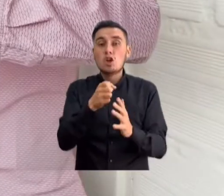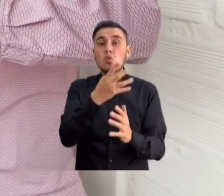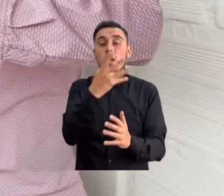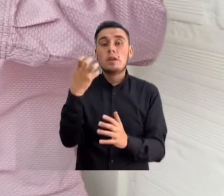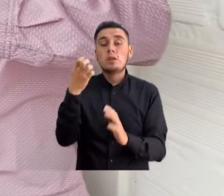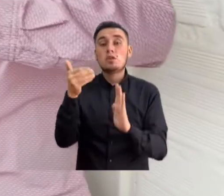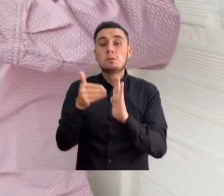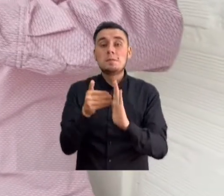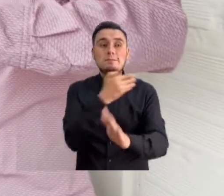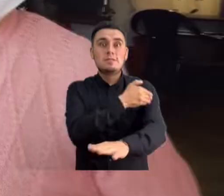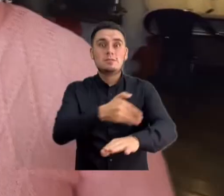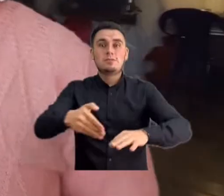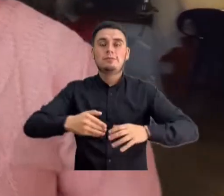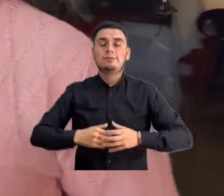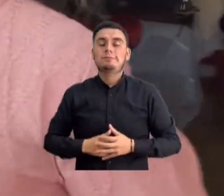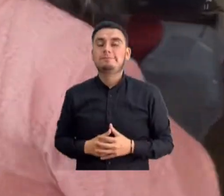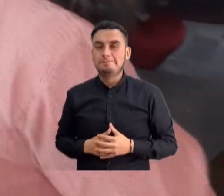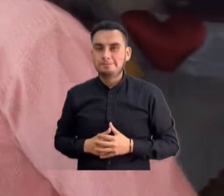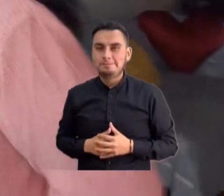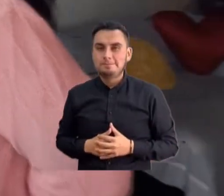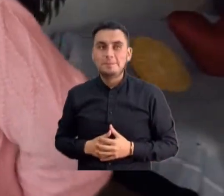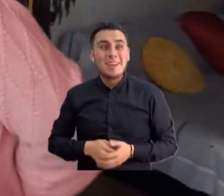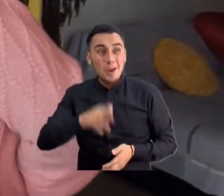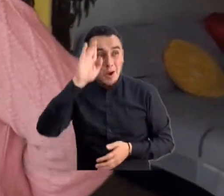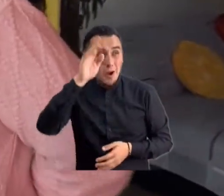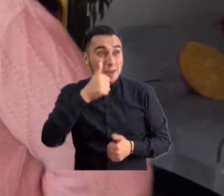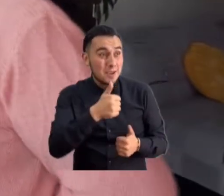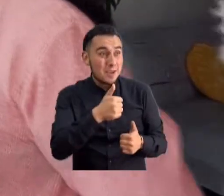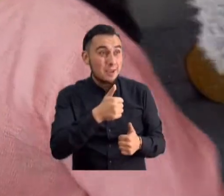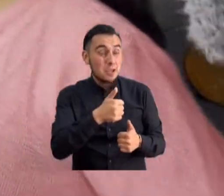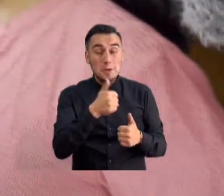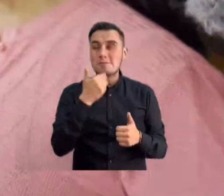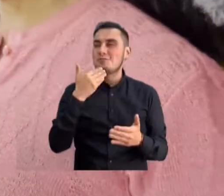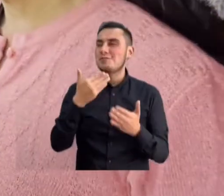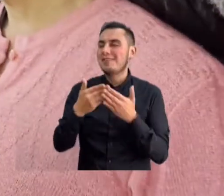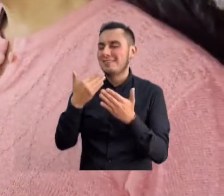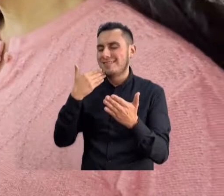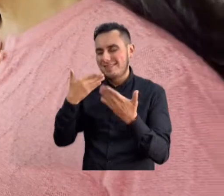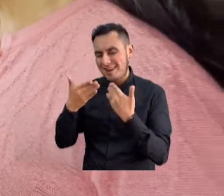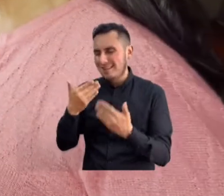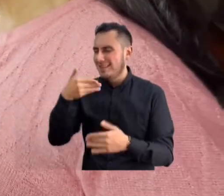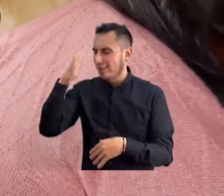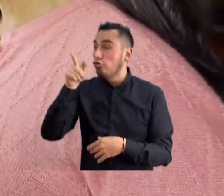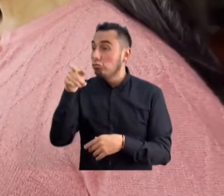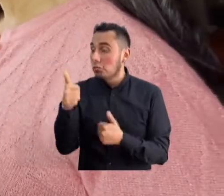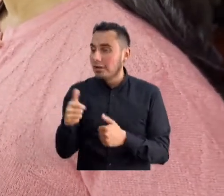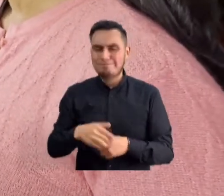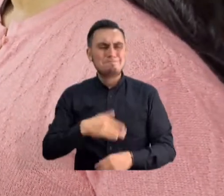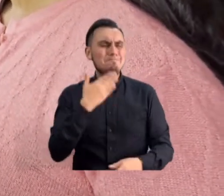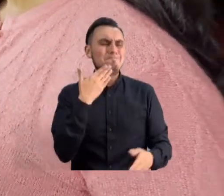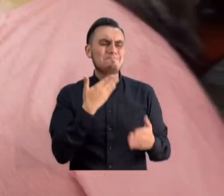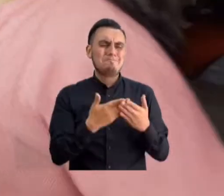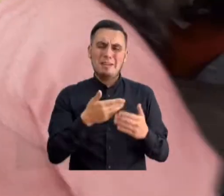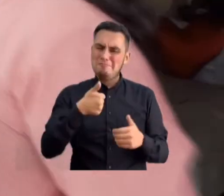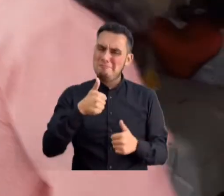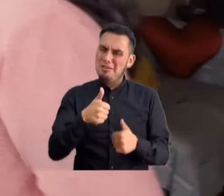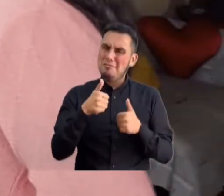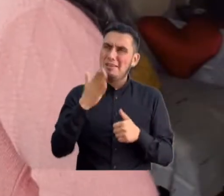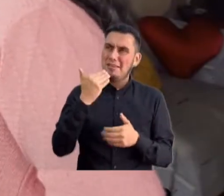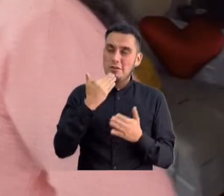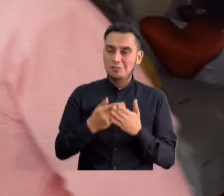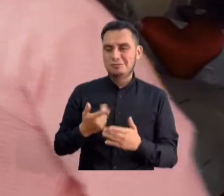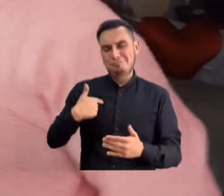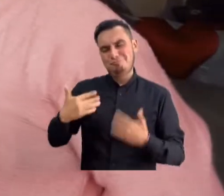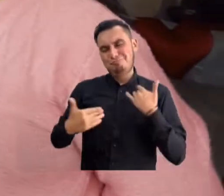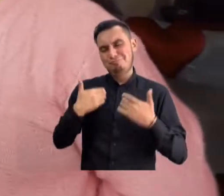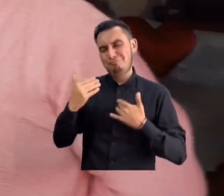mil millones de pesos. Mi señora, buenas. ¿Cómo me le ha ido mi niña? Muy bien, gracias a Dios y ustedes. Bien, gracias a mi Dios. Encantado de